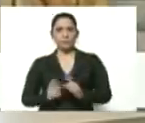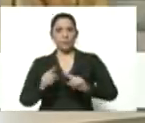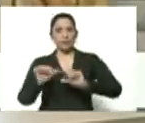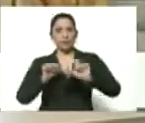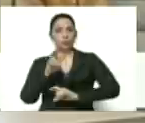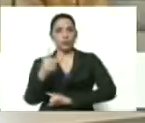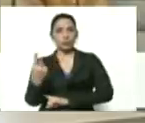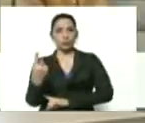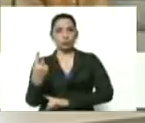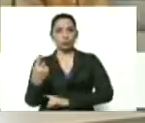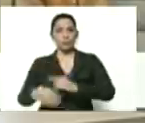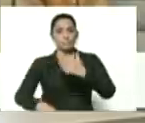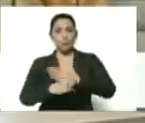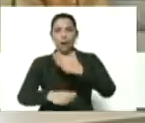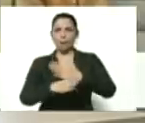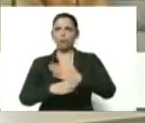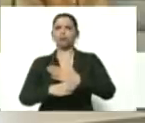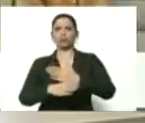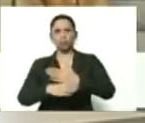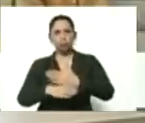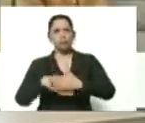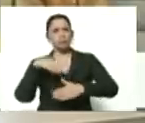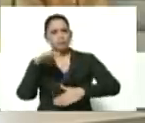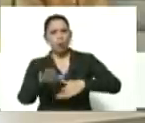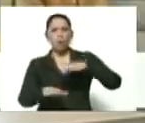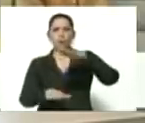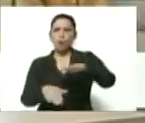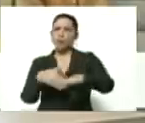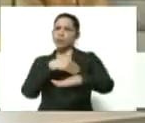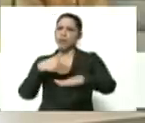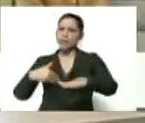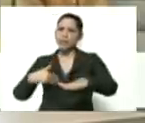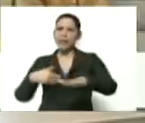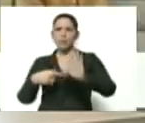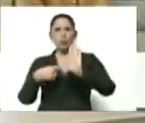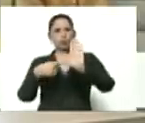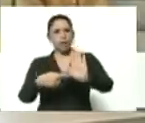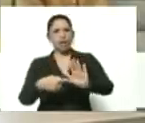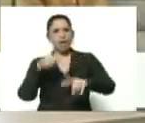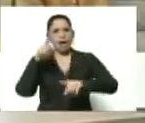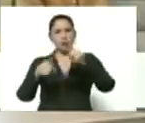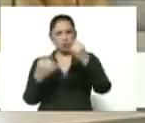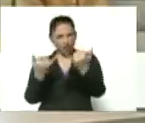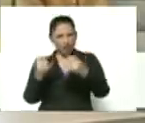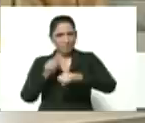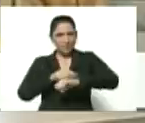siglo XXI ahí vamos cabalgando yo quería mostrarles algo ahora en estos minutos